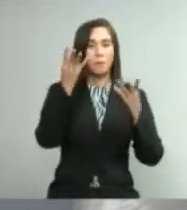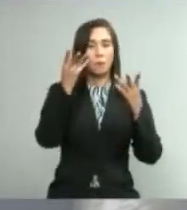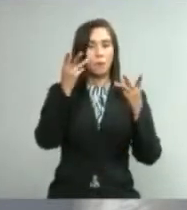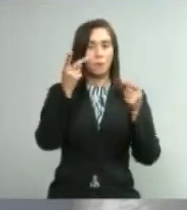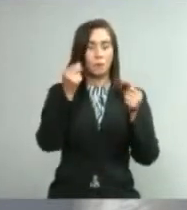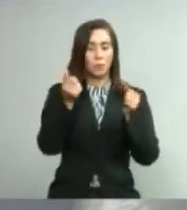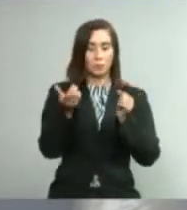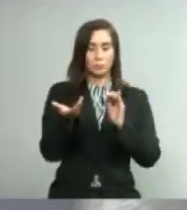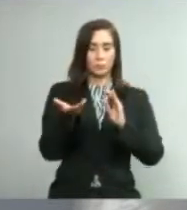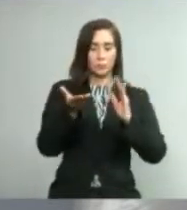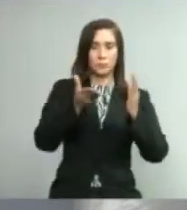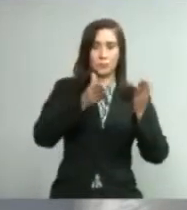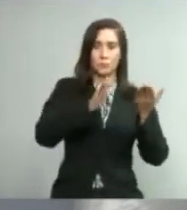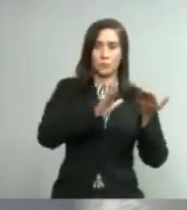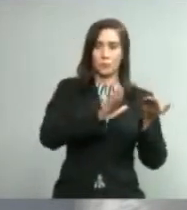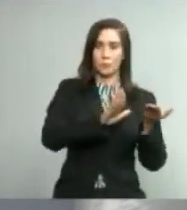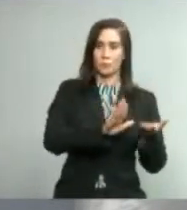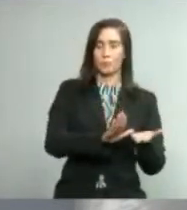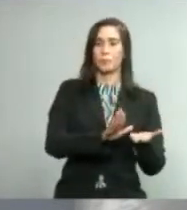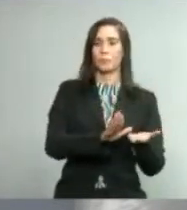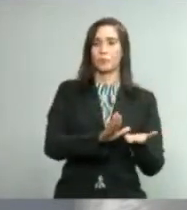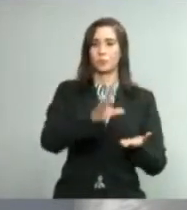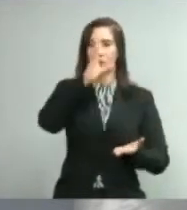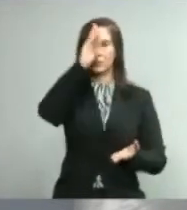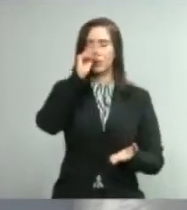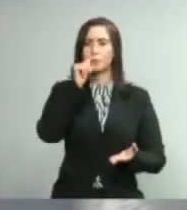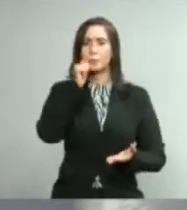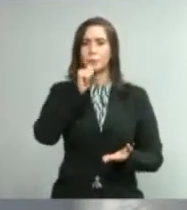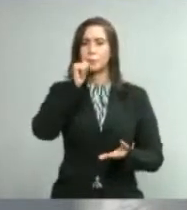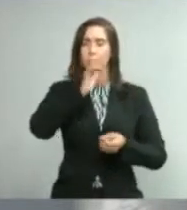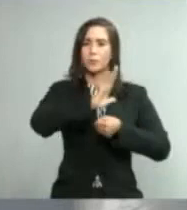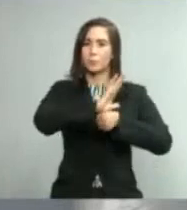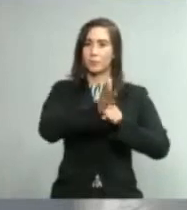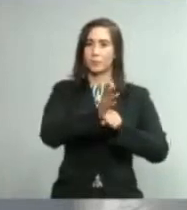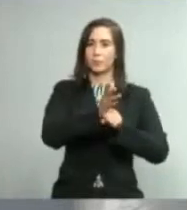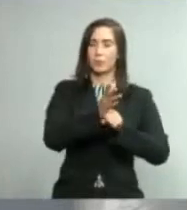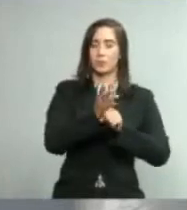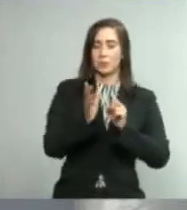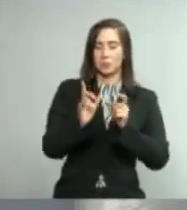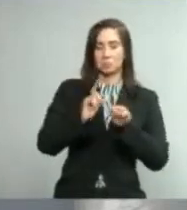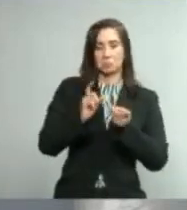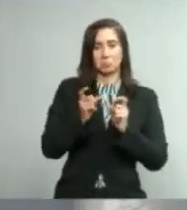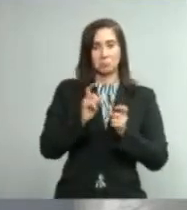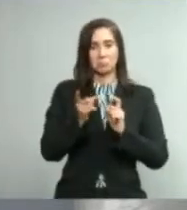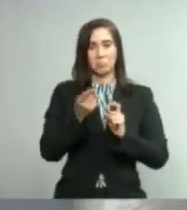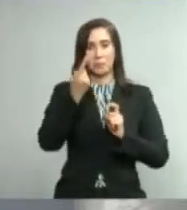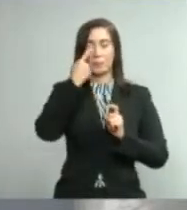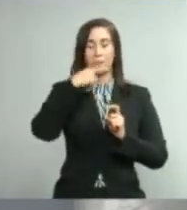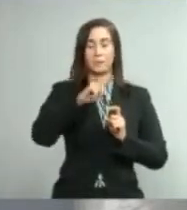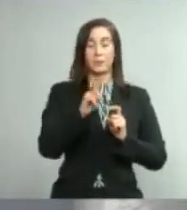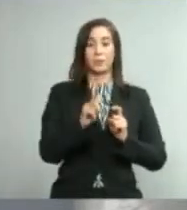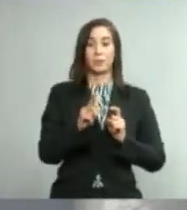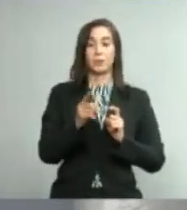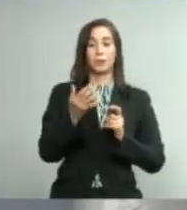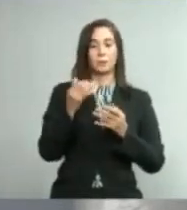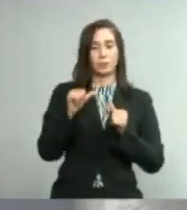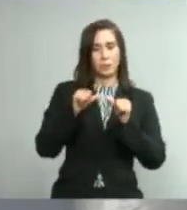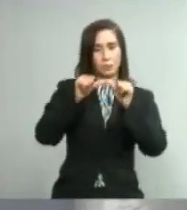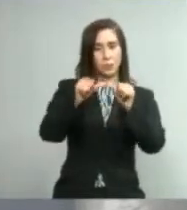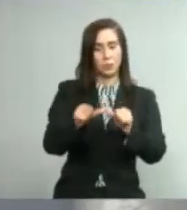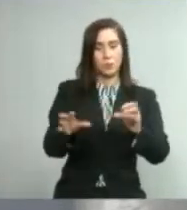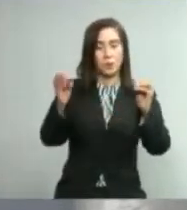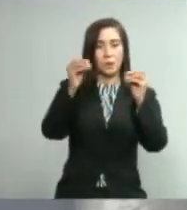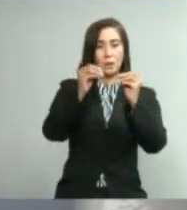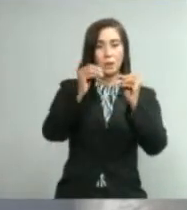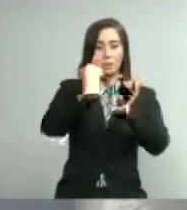ahí pudiera expresarse algunos cambios, pero básicamente sigue haciendo la preponderancia en los hombres.